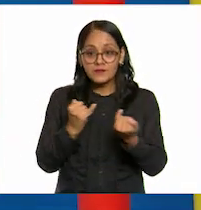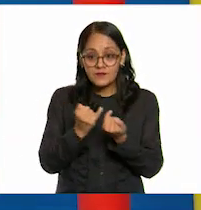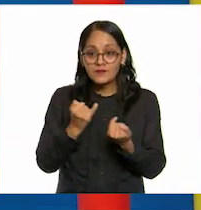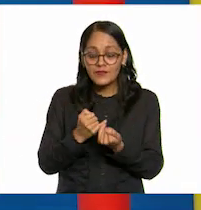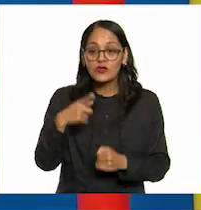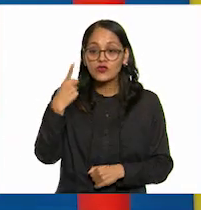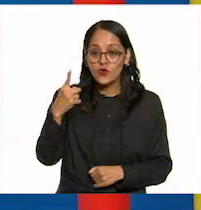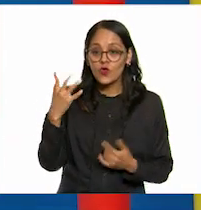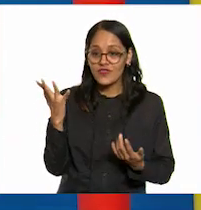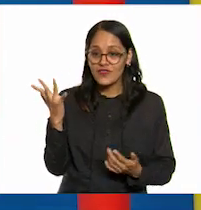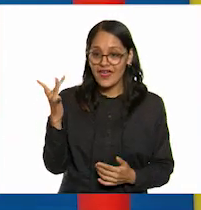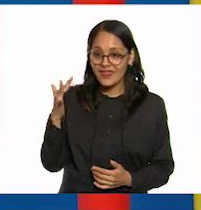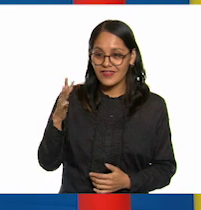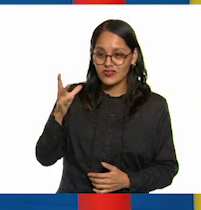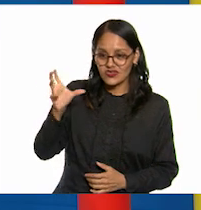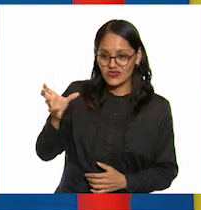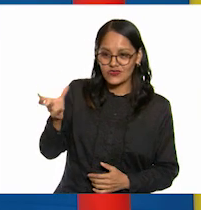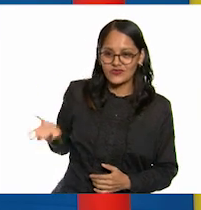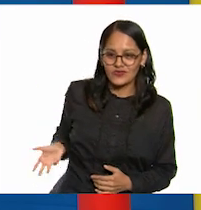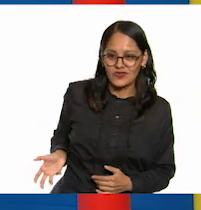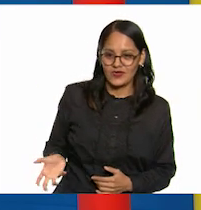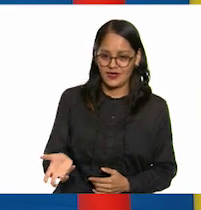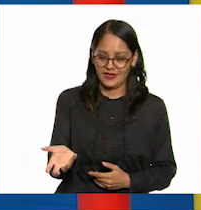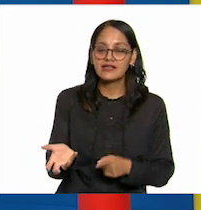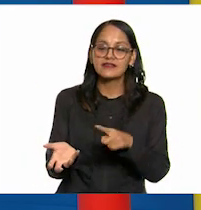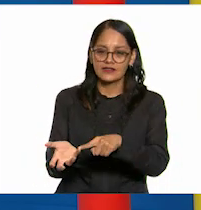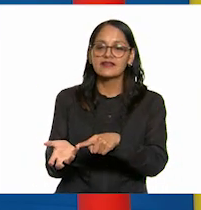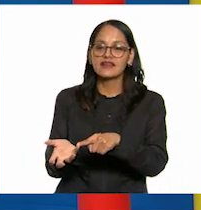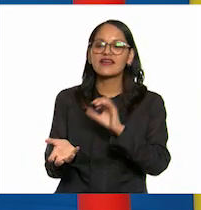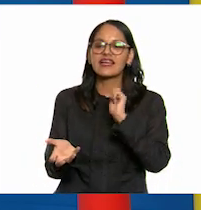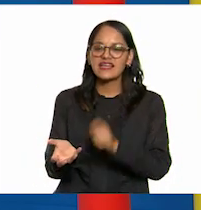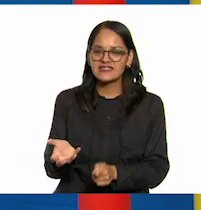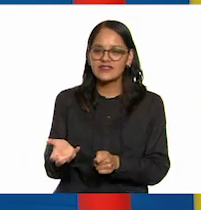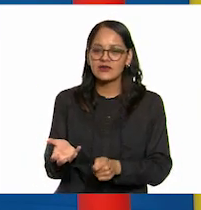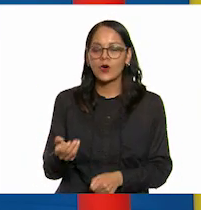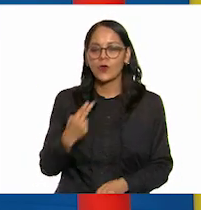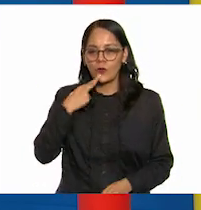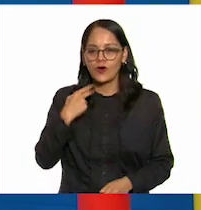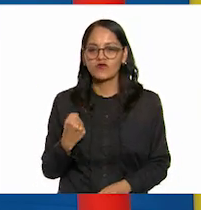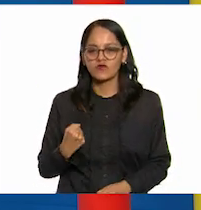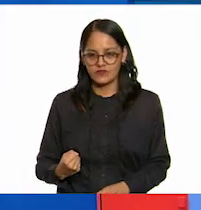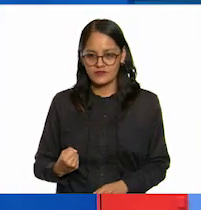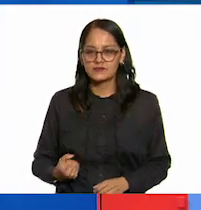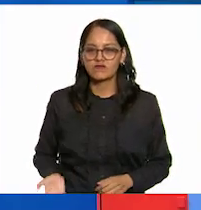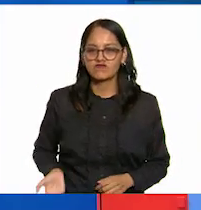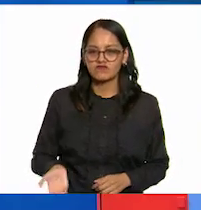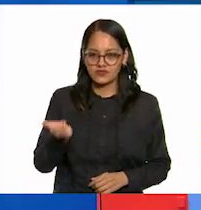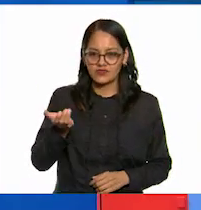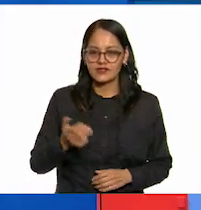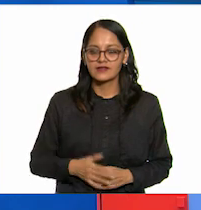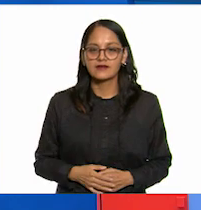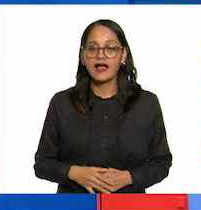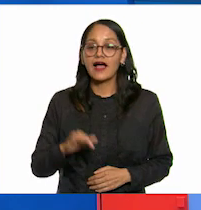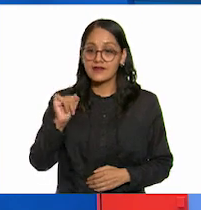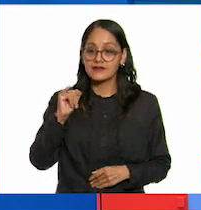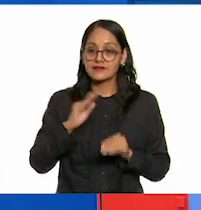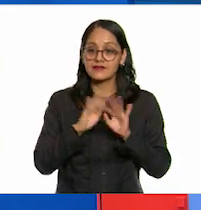empujaste la pelota con tus dedos y eso implica que le aplicaste una fuerza claro o sea